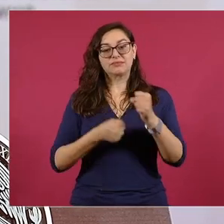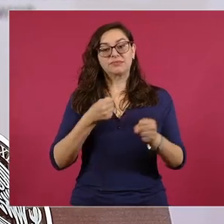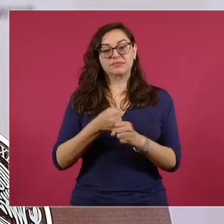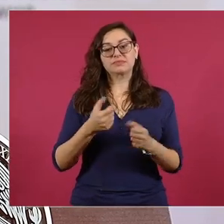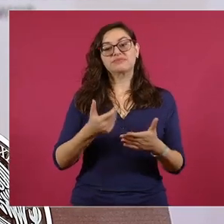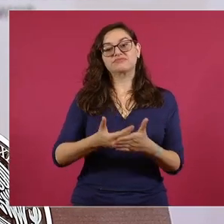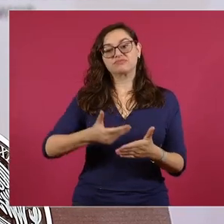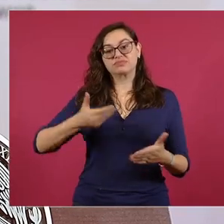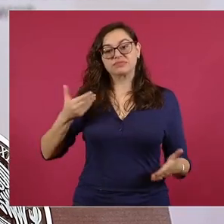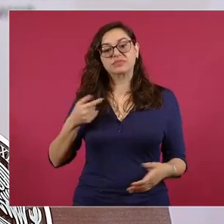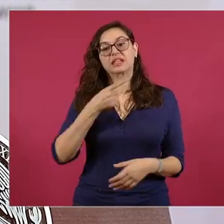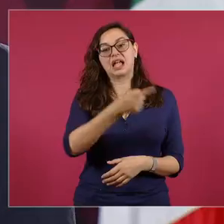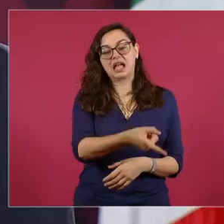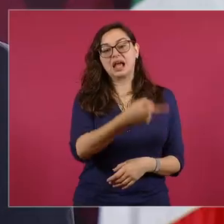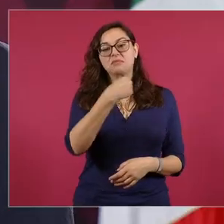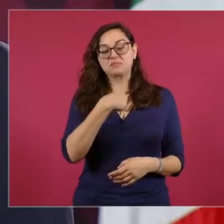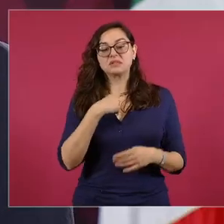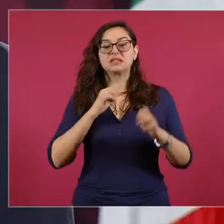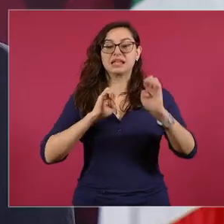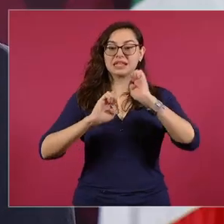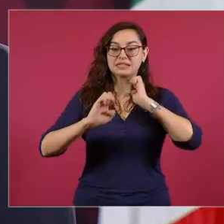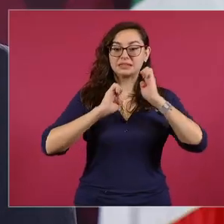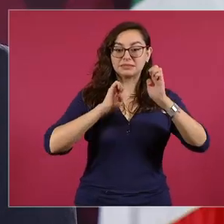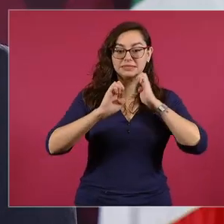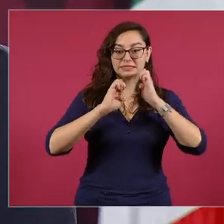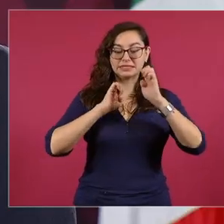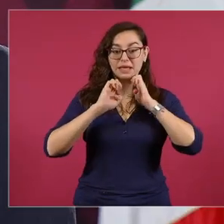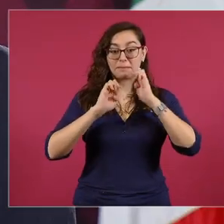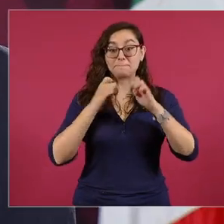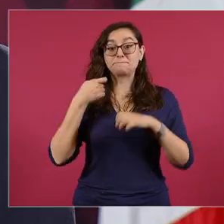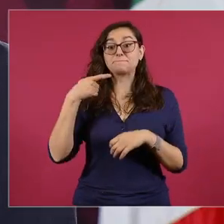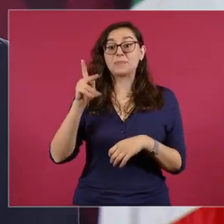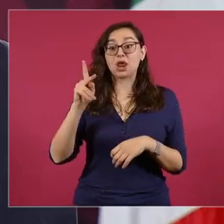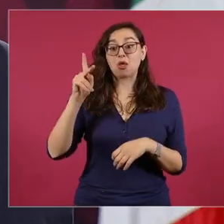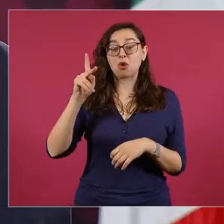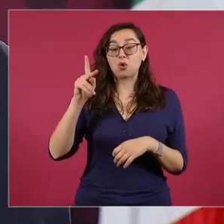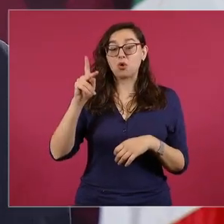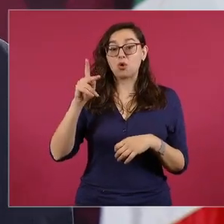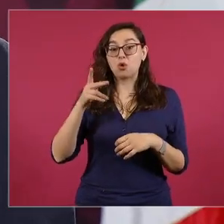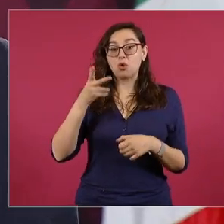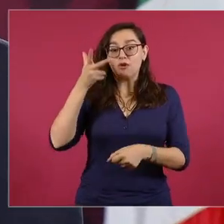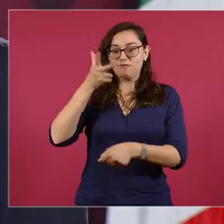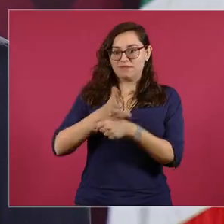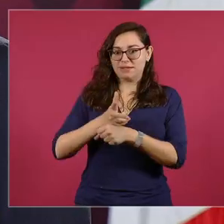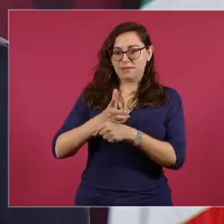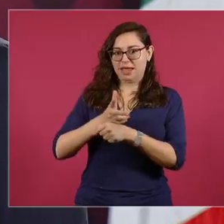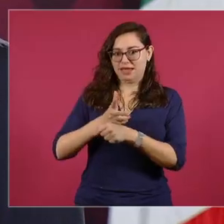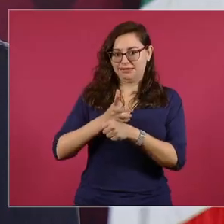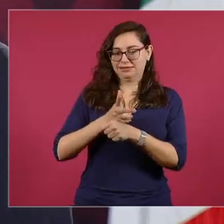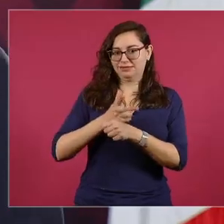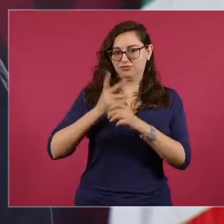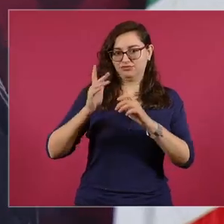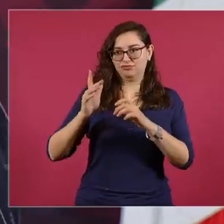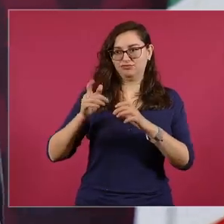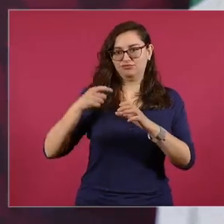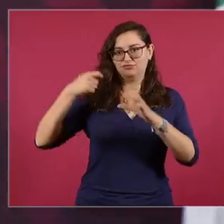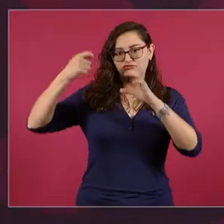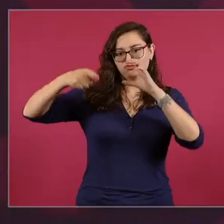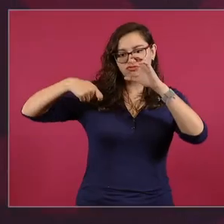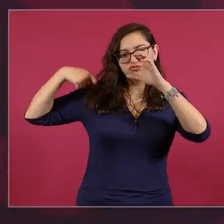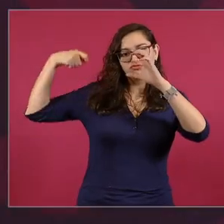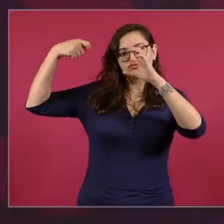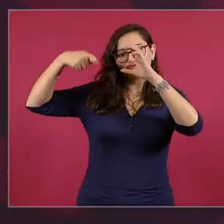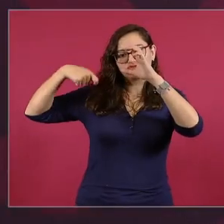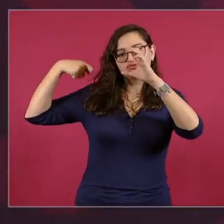grabada cuando empezaba yo a